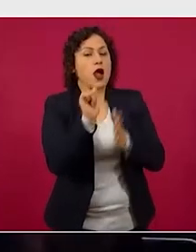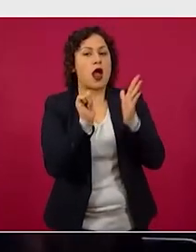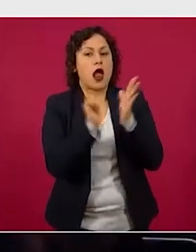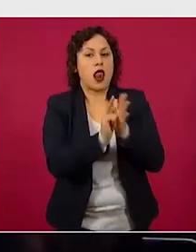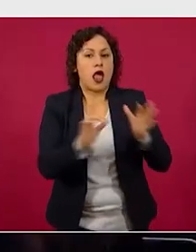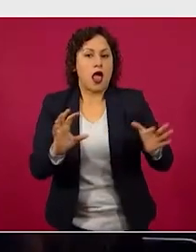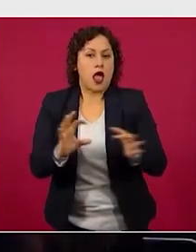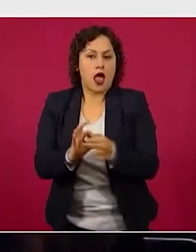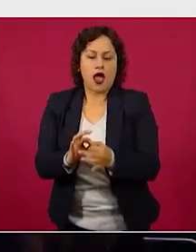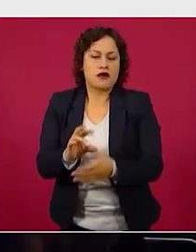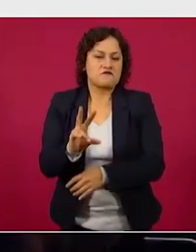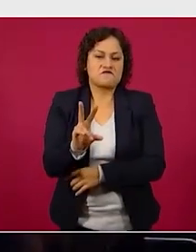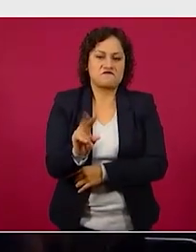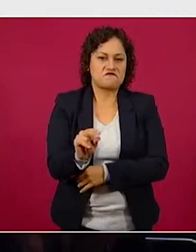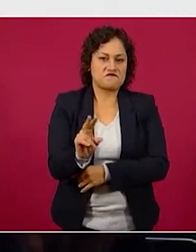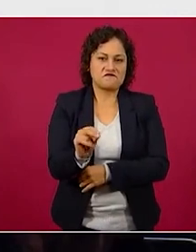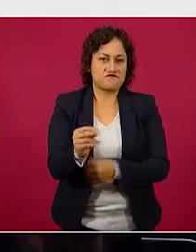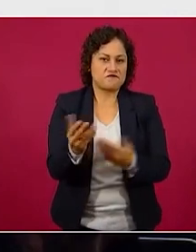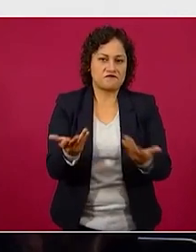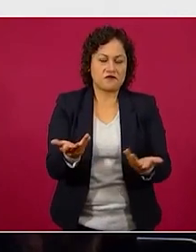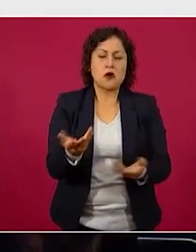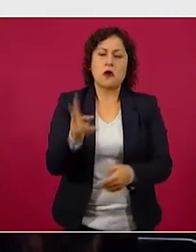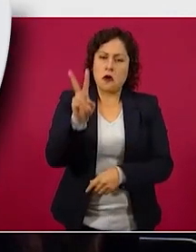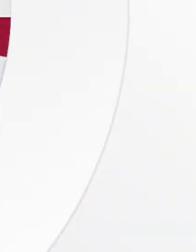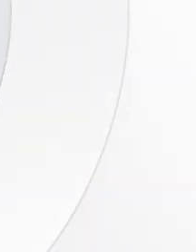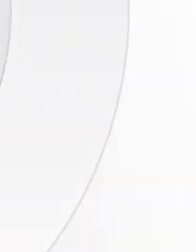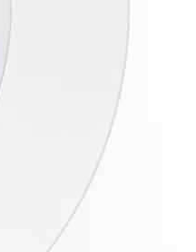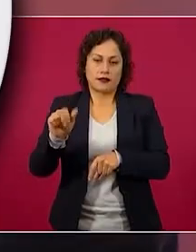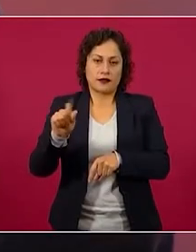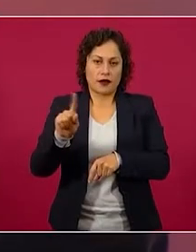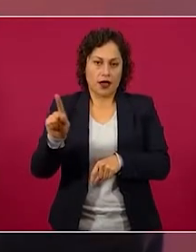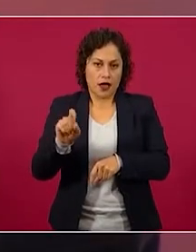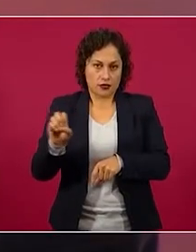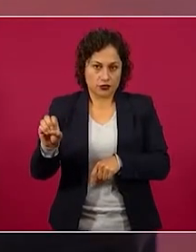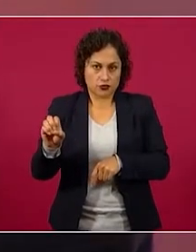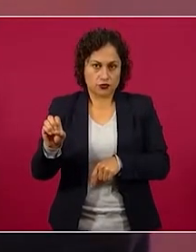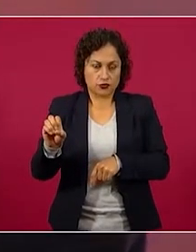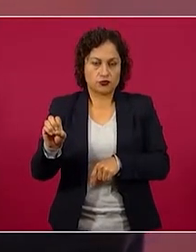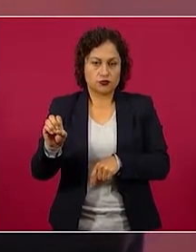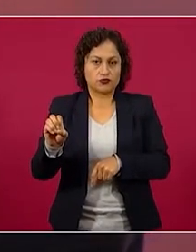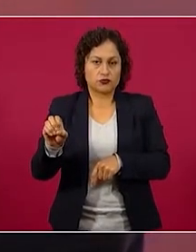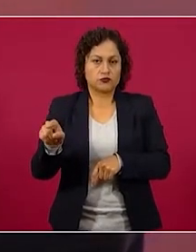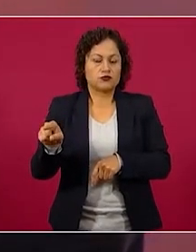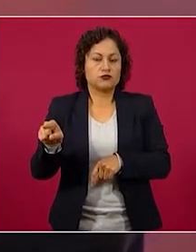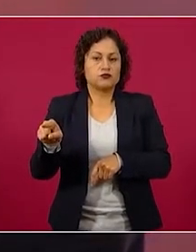del esfuerzo por purificar la vida pública de México se quedaban